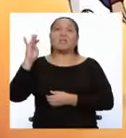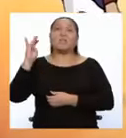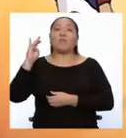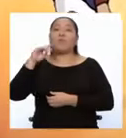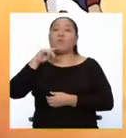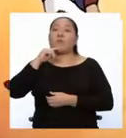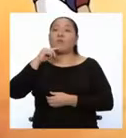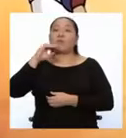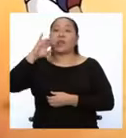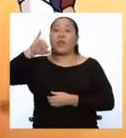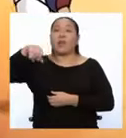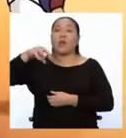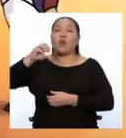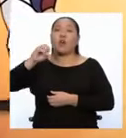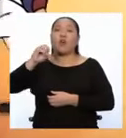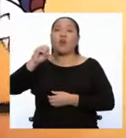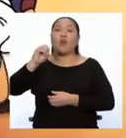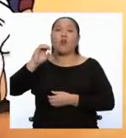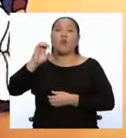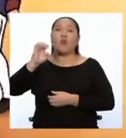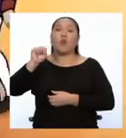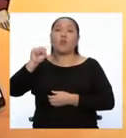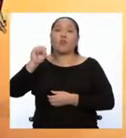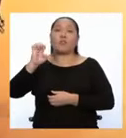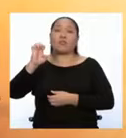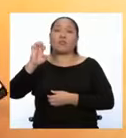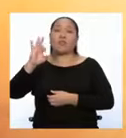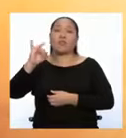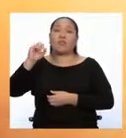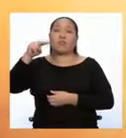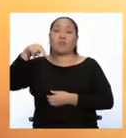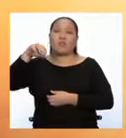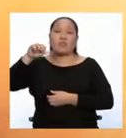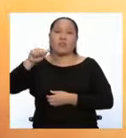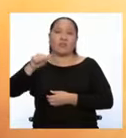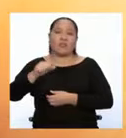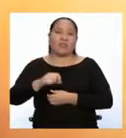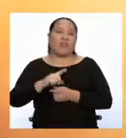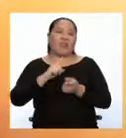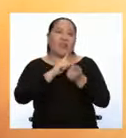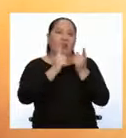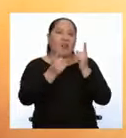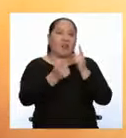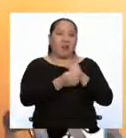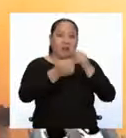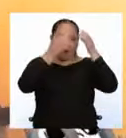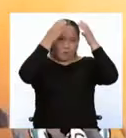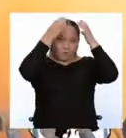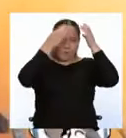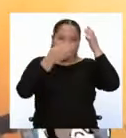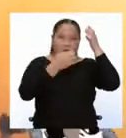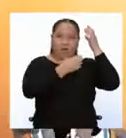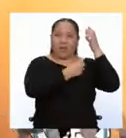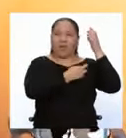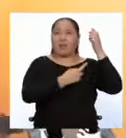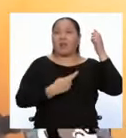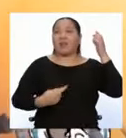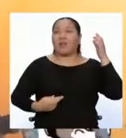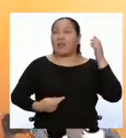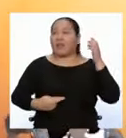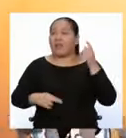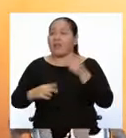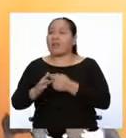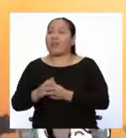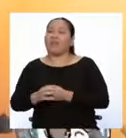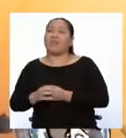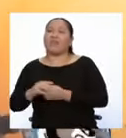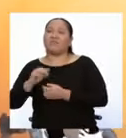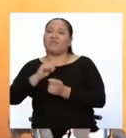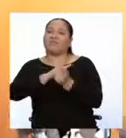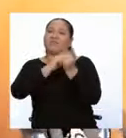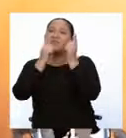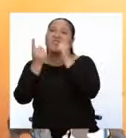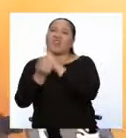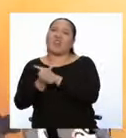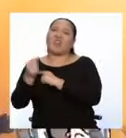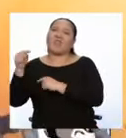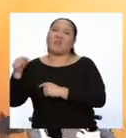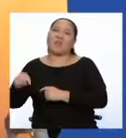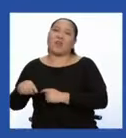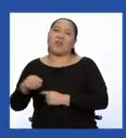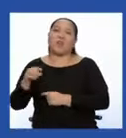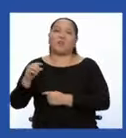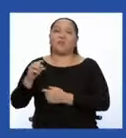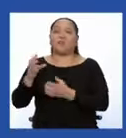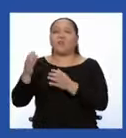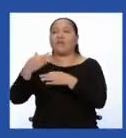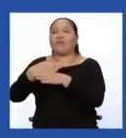¡Pobre pueblo francés! Sale de un sistema absolutista para entrar en una dictadura, en la que se gobernaba prácticamente de la misma